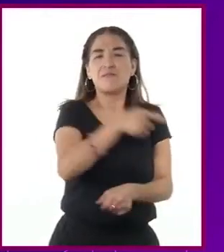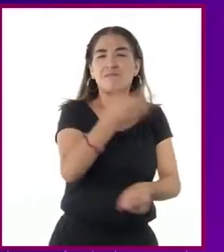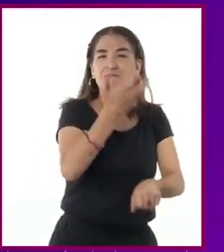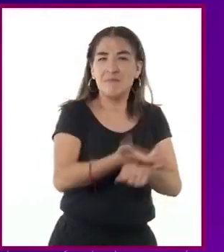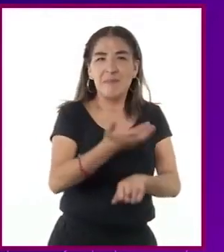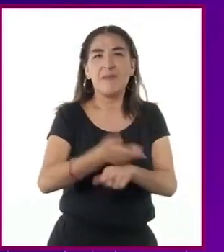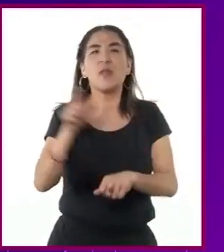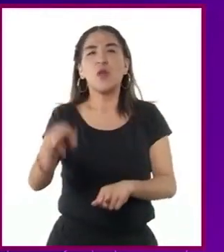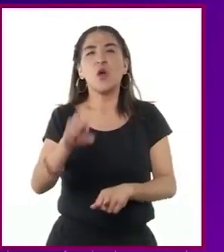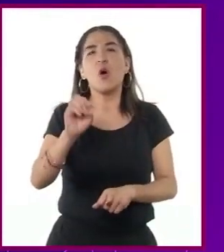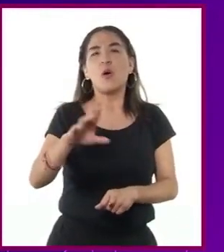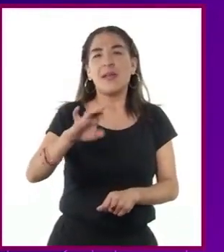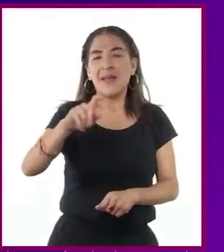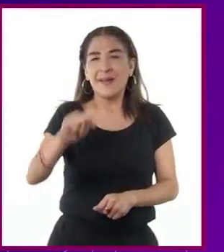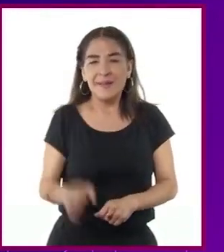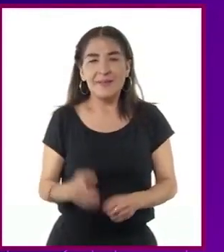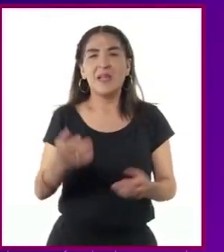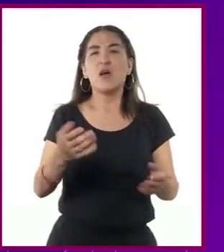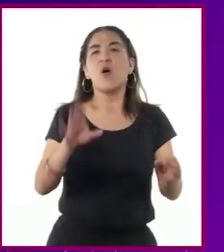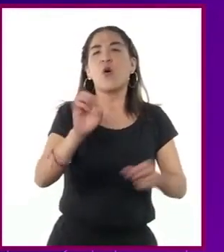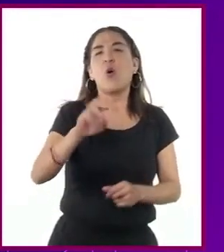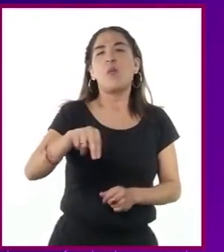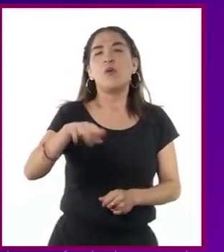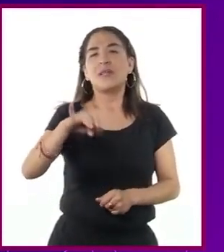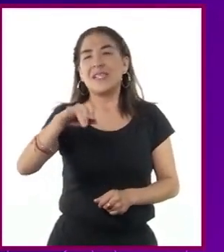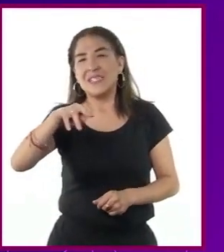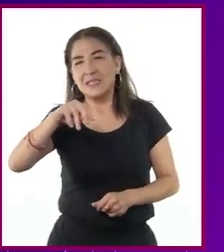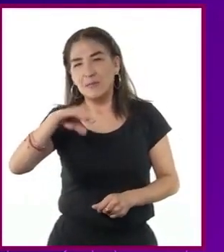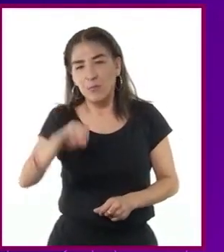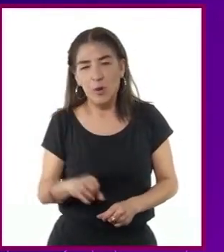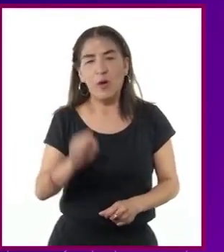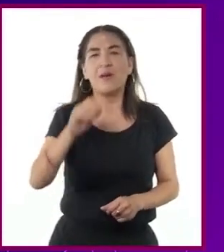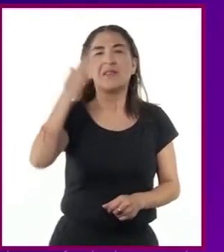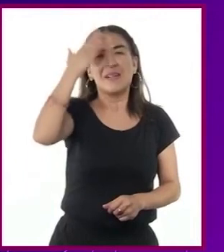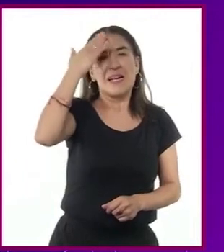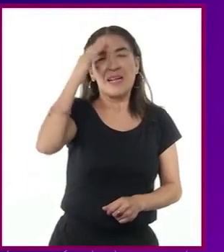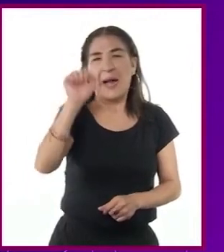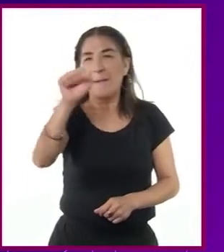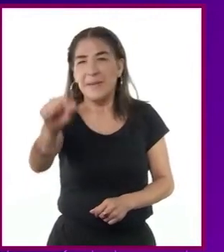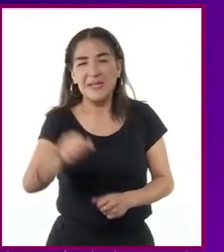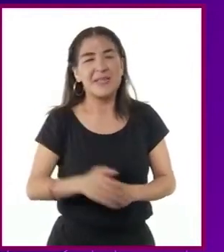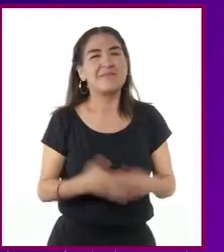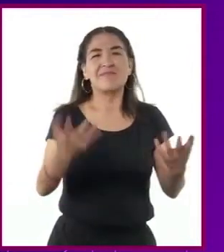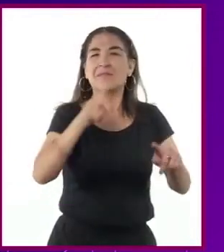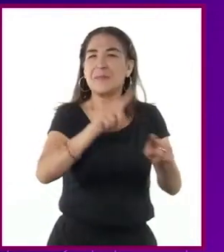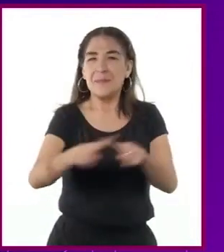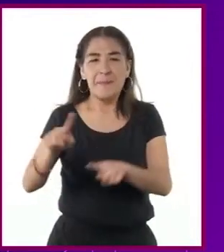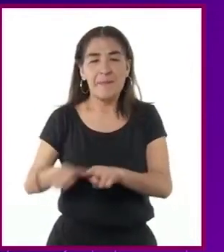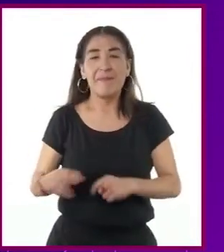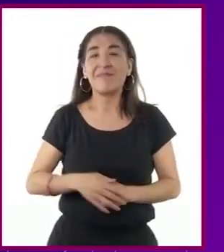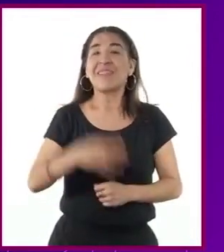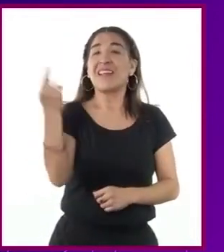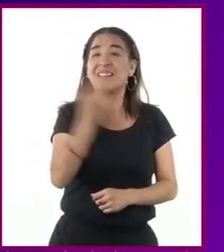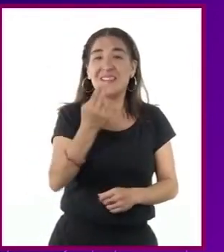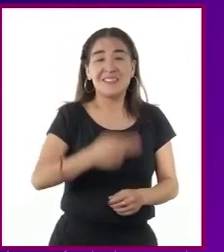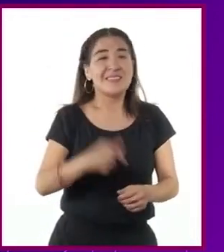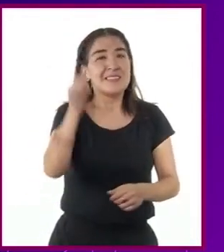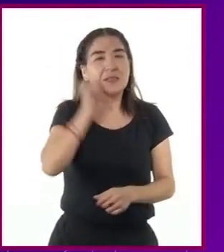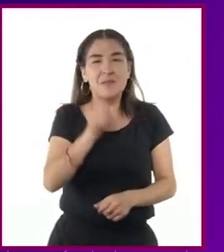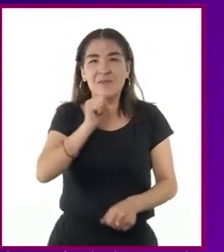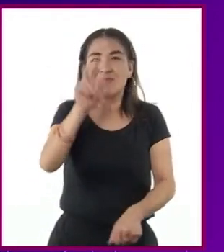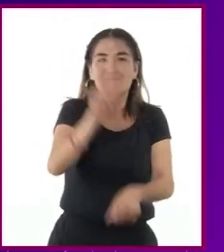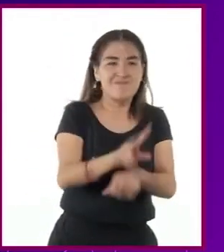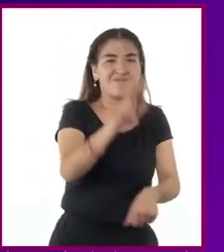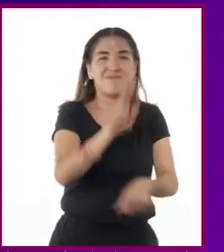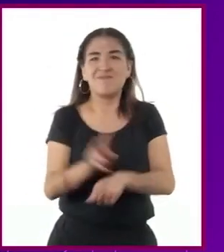Oriente y Occidente, o comunismo, contracapitalismo, etc., requería estar todo el tiempo alerta